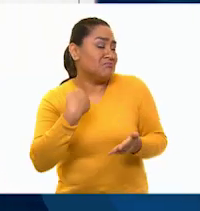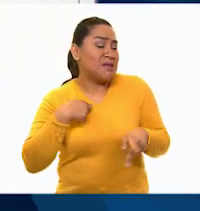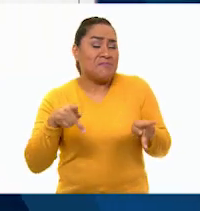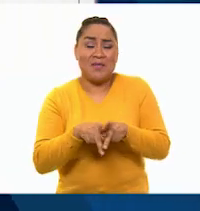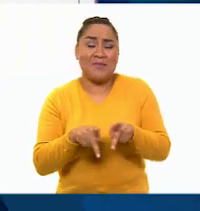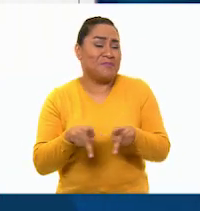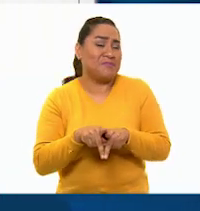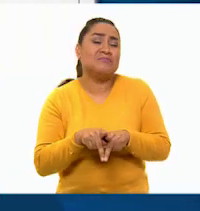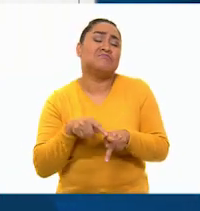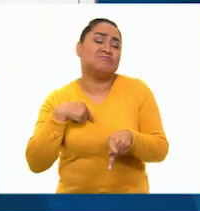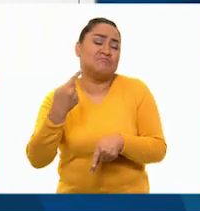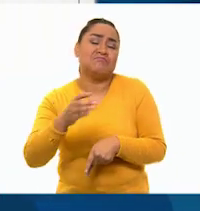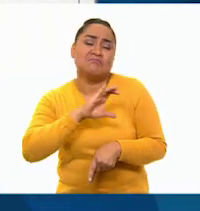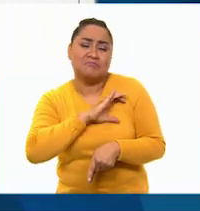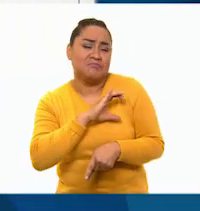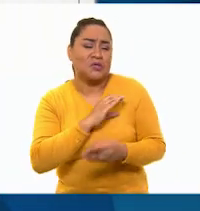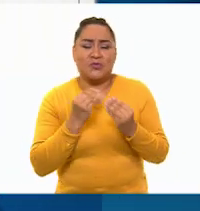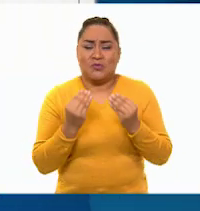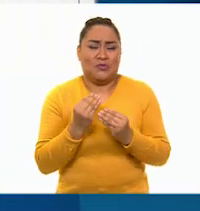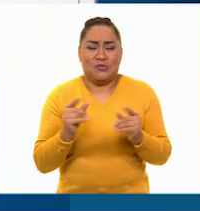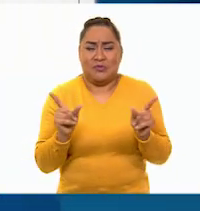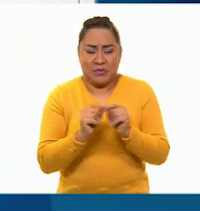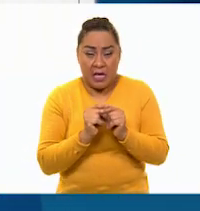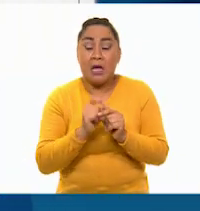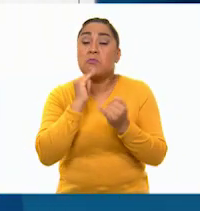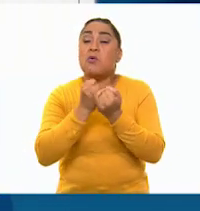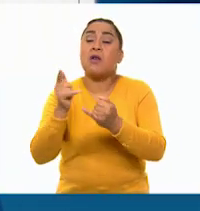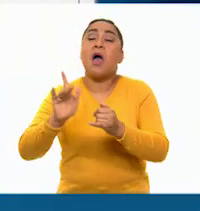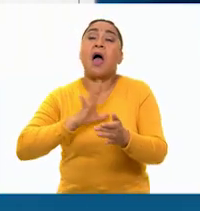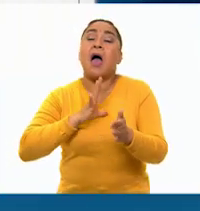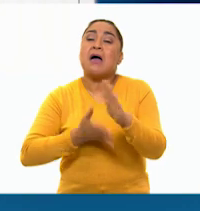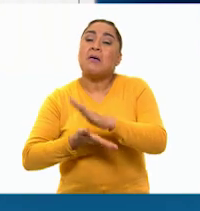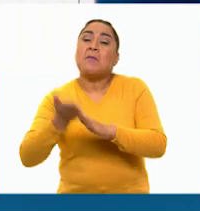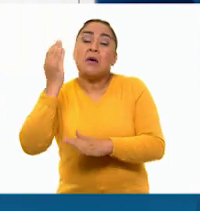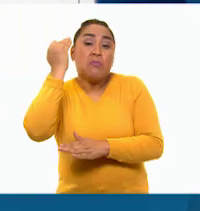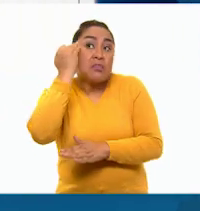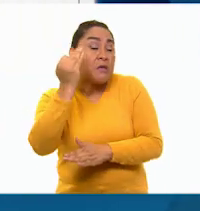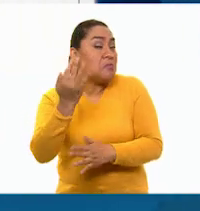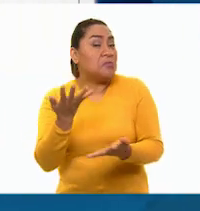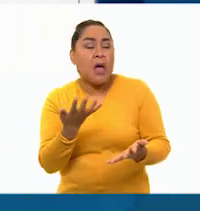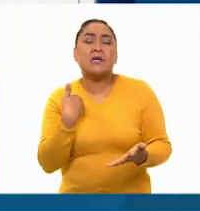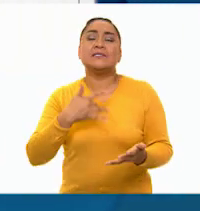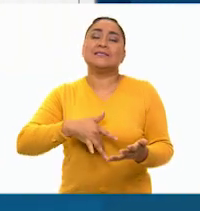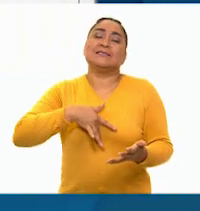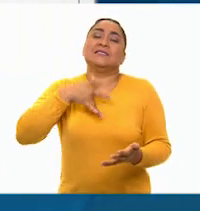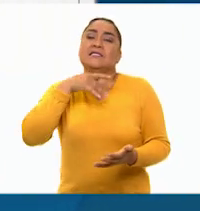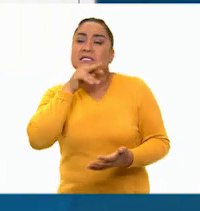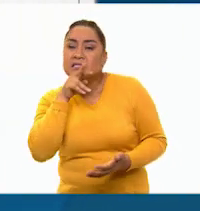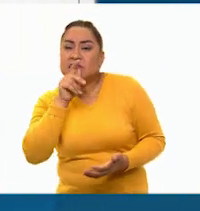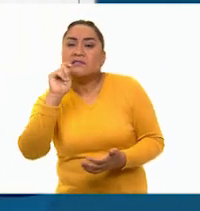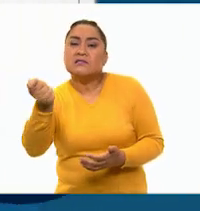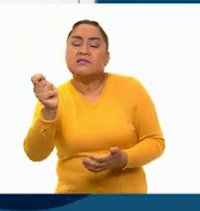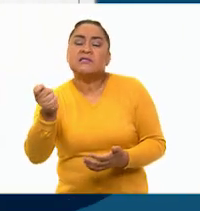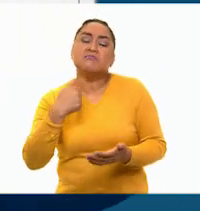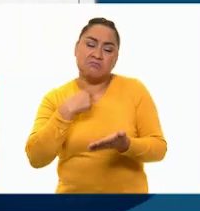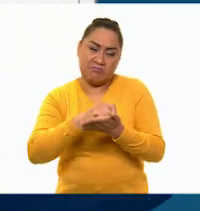y como tal le tengo mucho afecto. Además, ha estado fuera de casa mucho tiempo y no puedo evitar no sentir preocupación por su bienestar. Le respondí